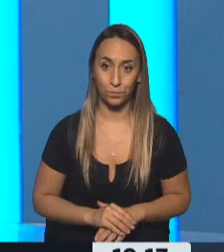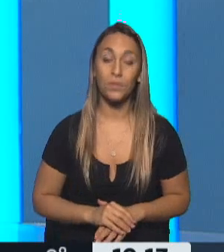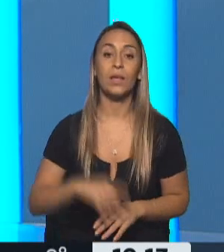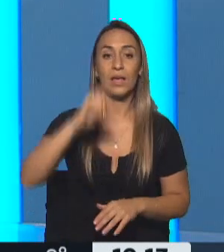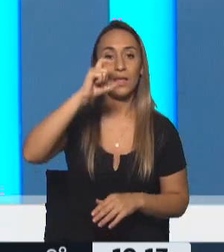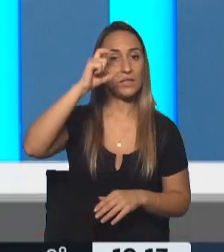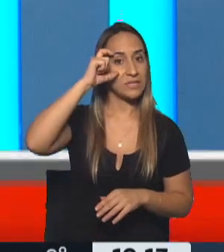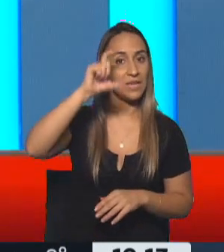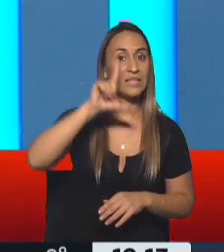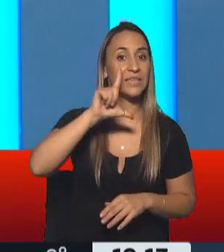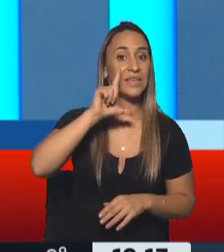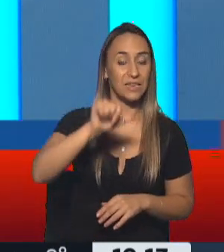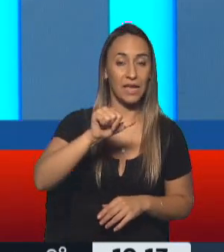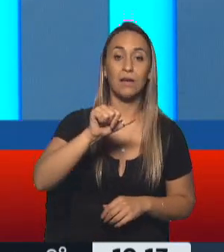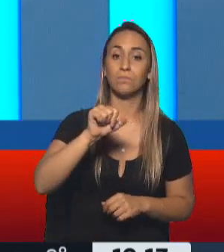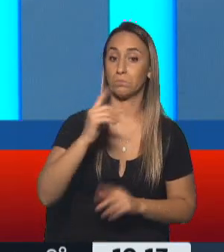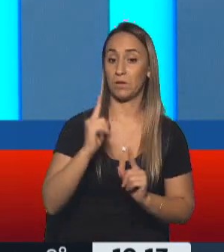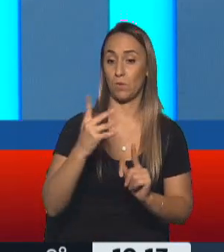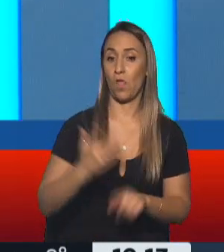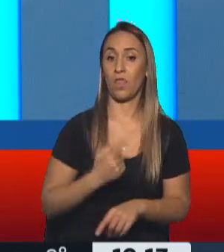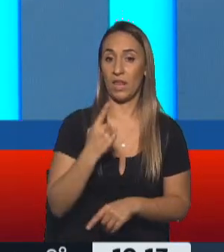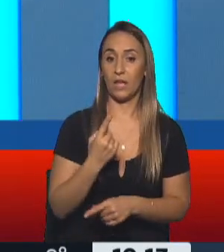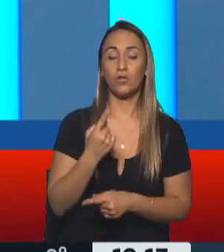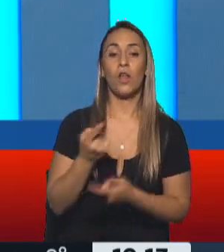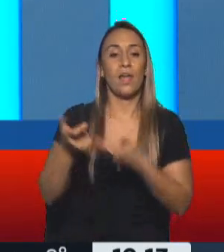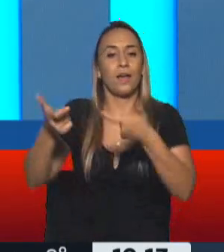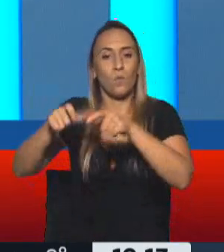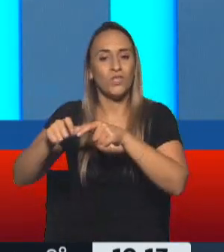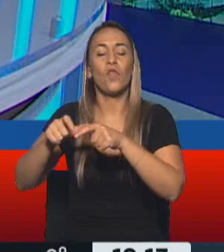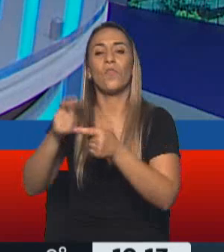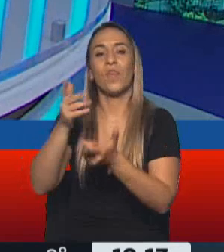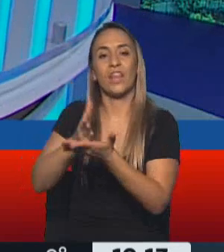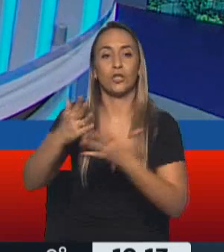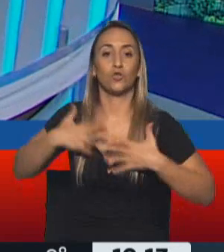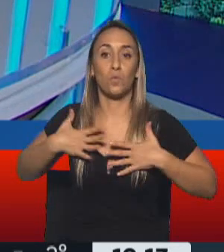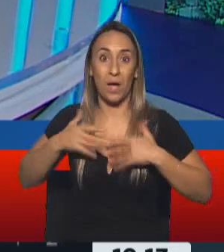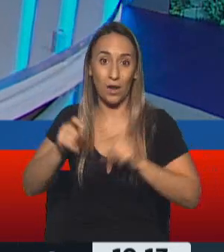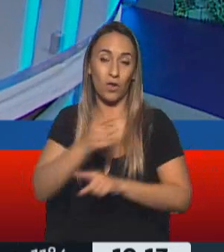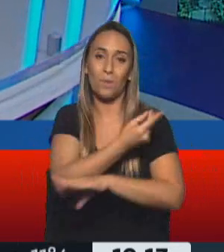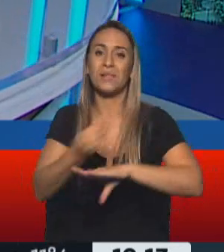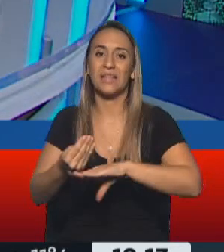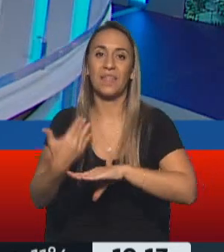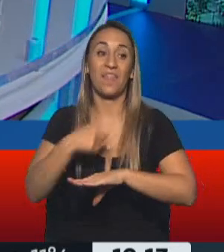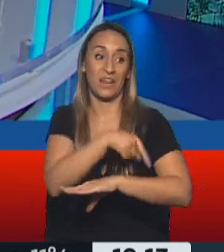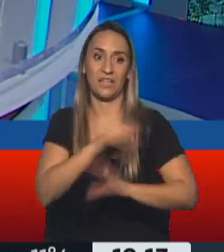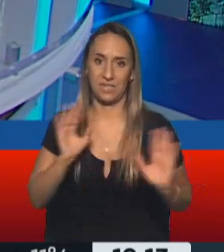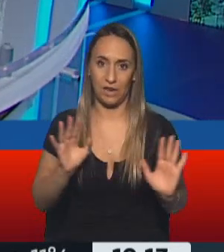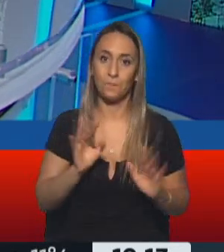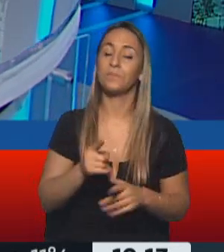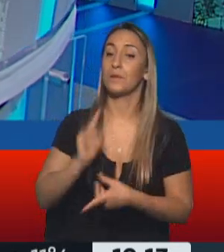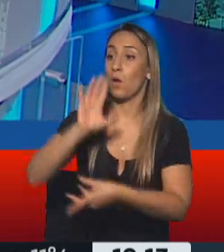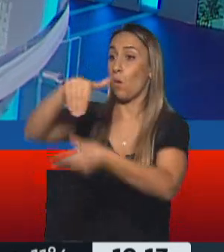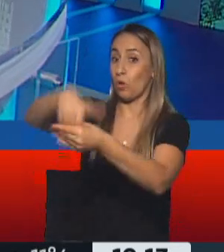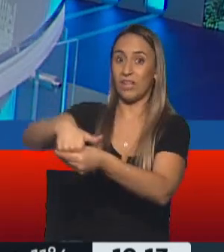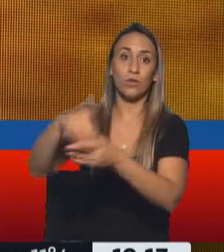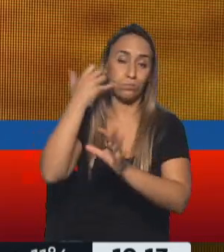Meirovich, la directora entonces de Derechos Humanos de la Cancillería Argentina con el detalle de la votación de nuestro país que acompañó a la gran mayoría allí en la